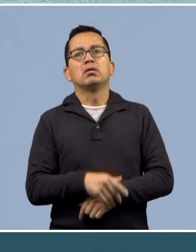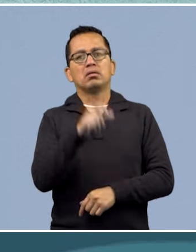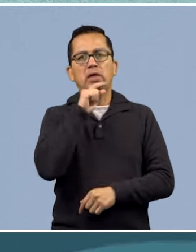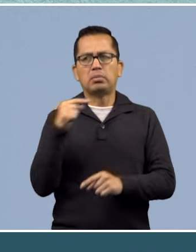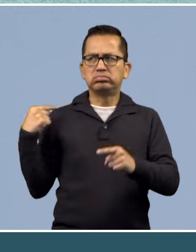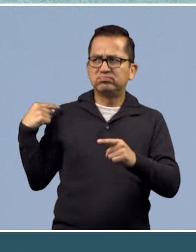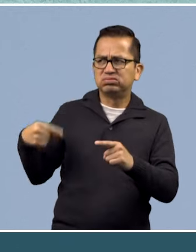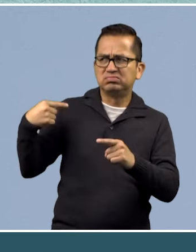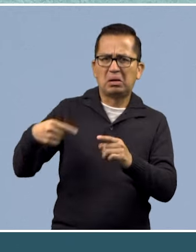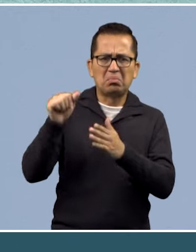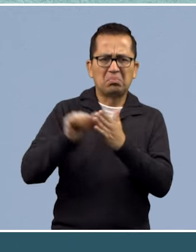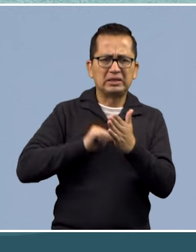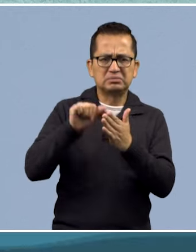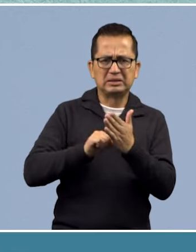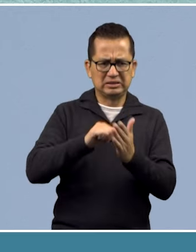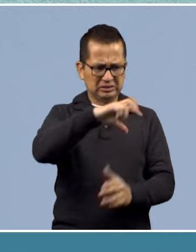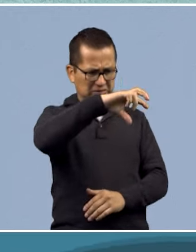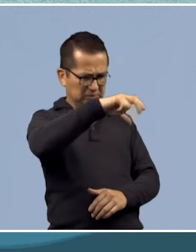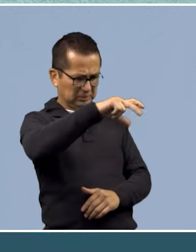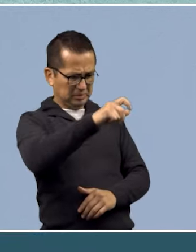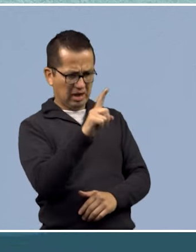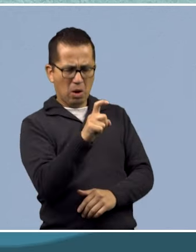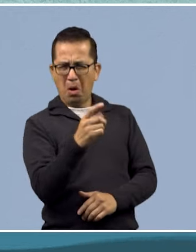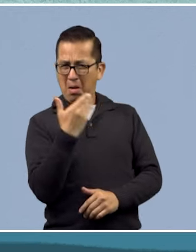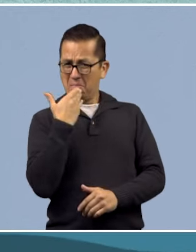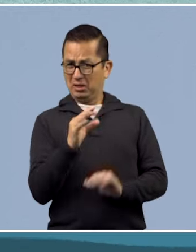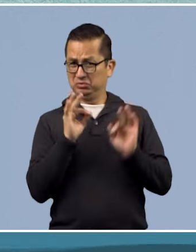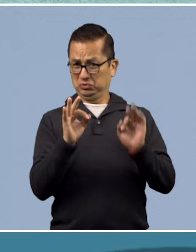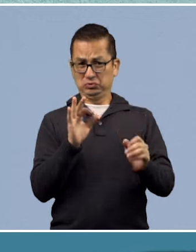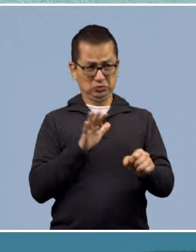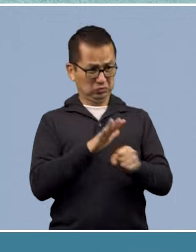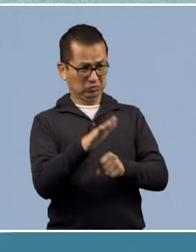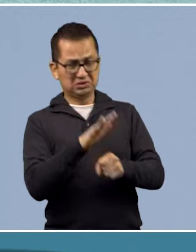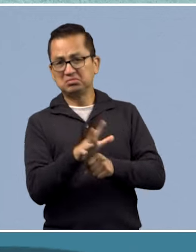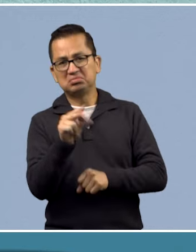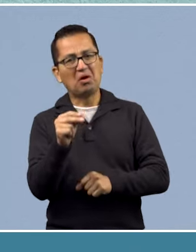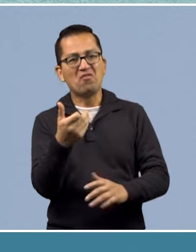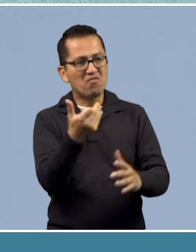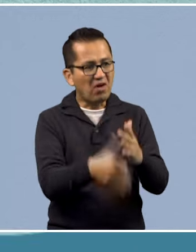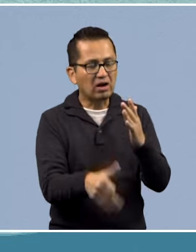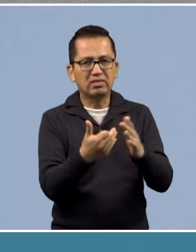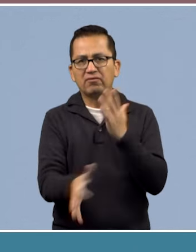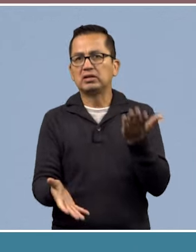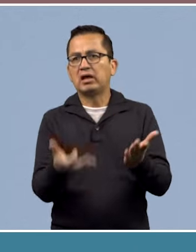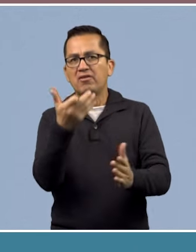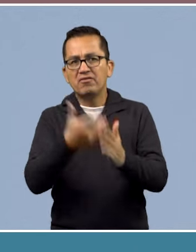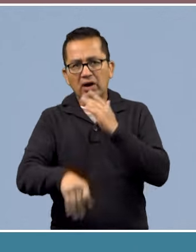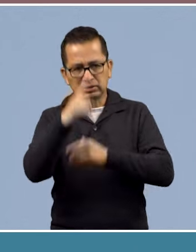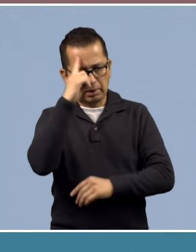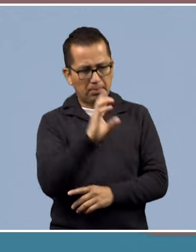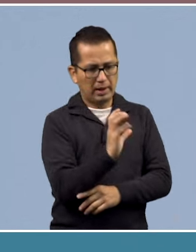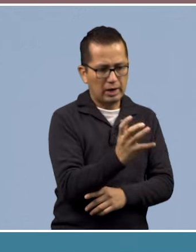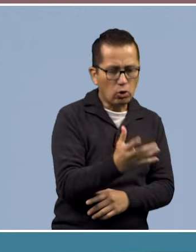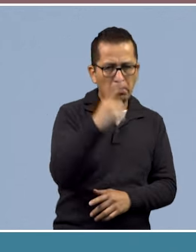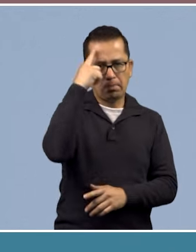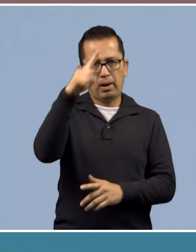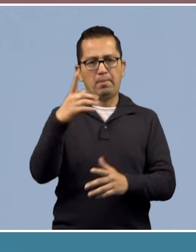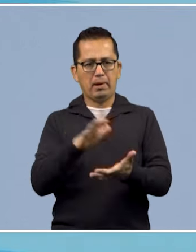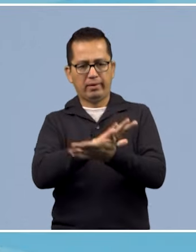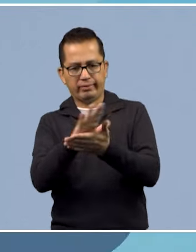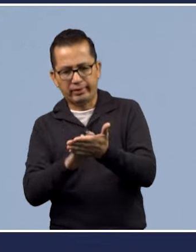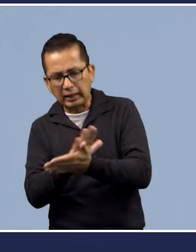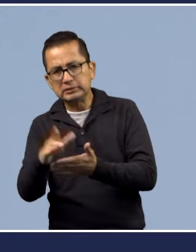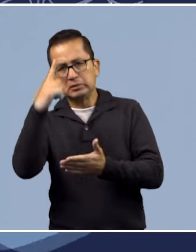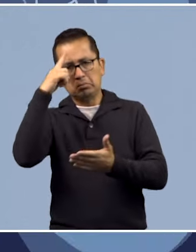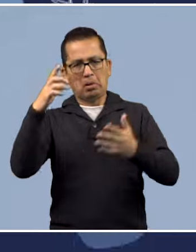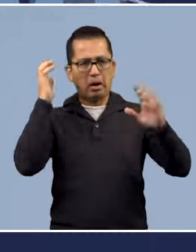que en los últimos meses no sale de la llave con tanta frecuencia para lavar la ropa, los trastes o simplemente para bañarnos.